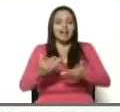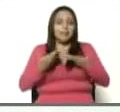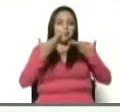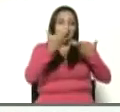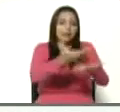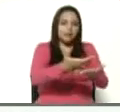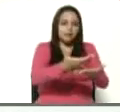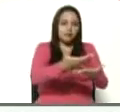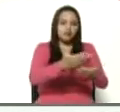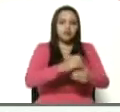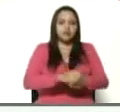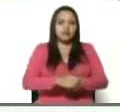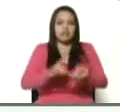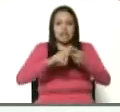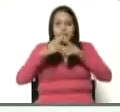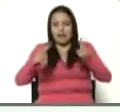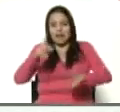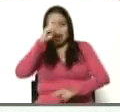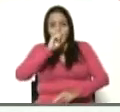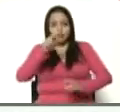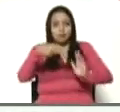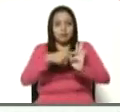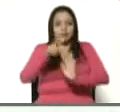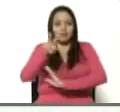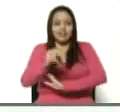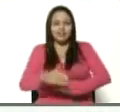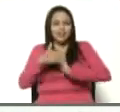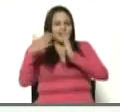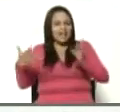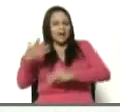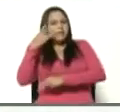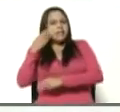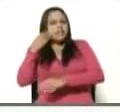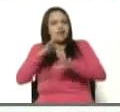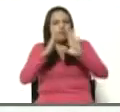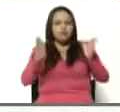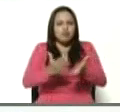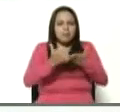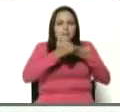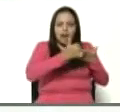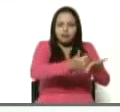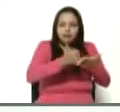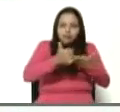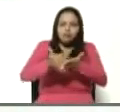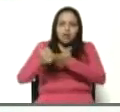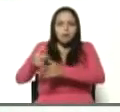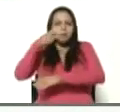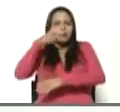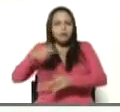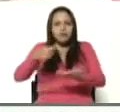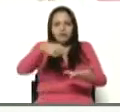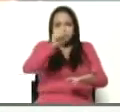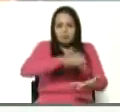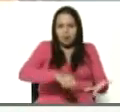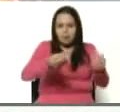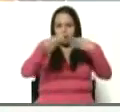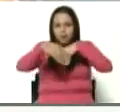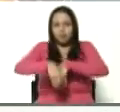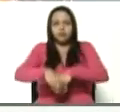2020. De una gran experiencia mundial para ayudar a los pueblos. Firmamos un acuerdo